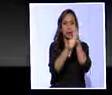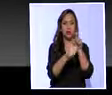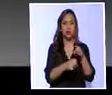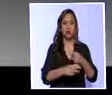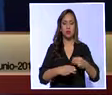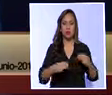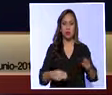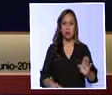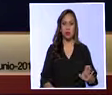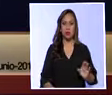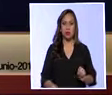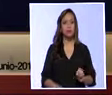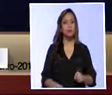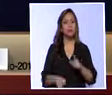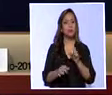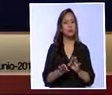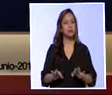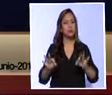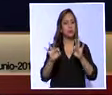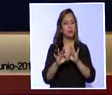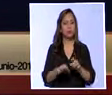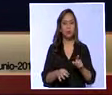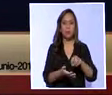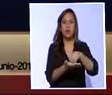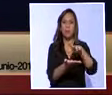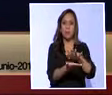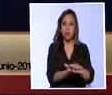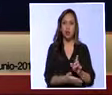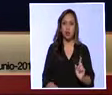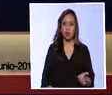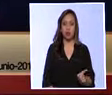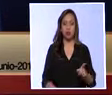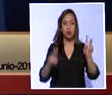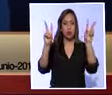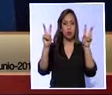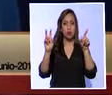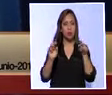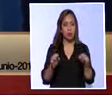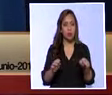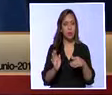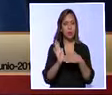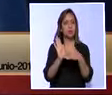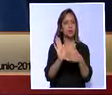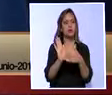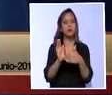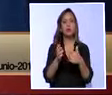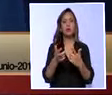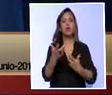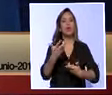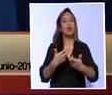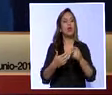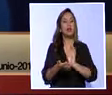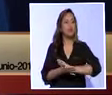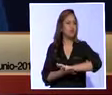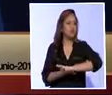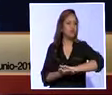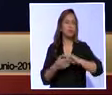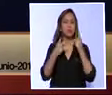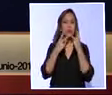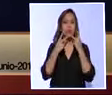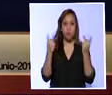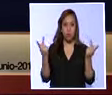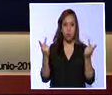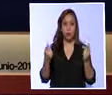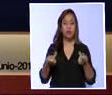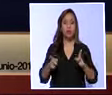materiales. Fundamentalmente su aplicación en temas de agricultura, en temas de sanidad pública, de